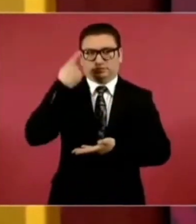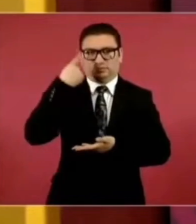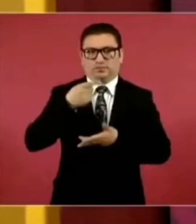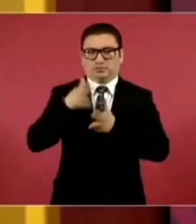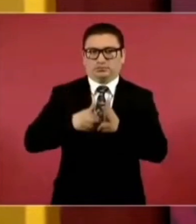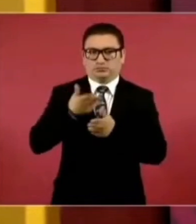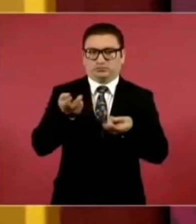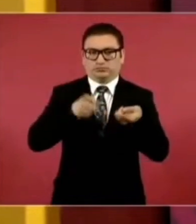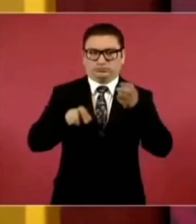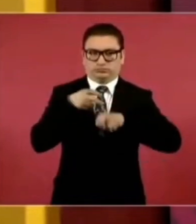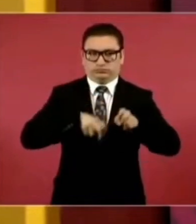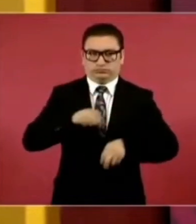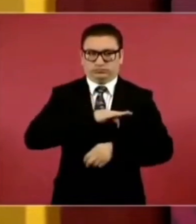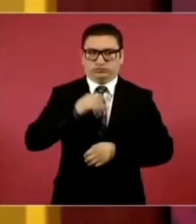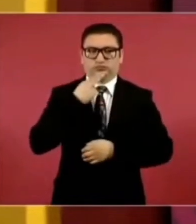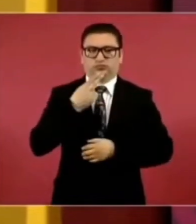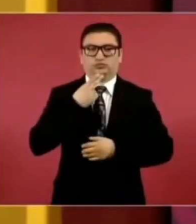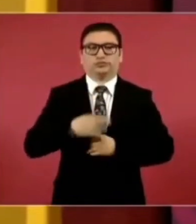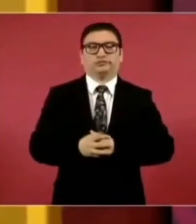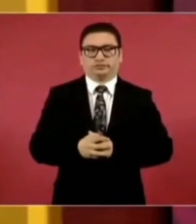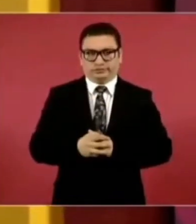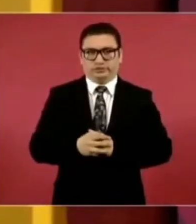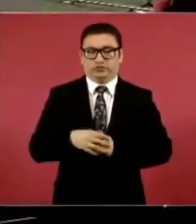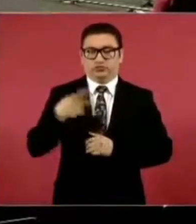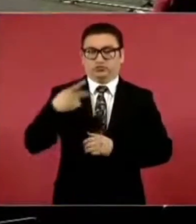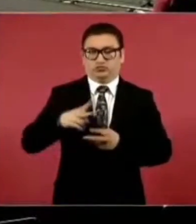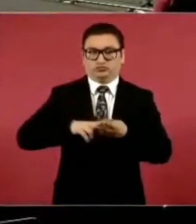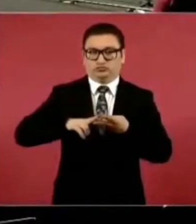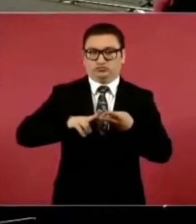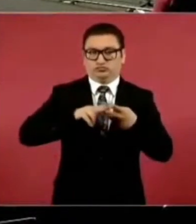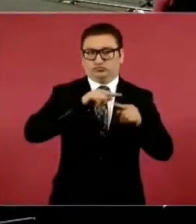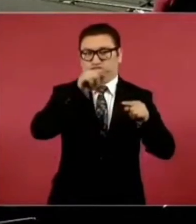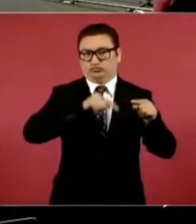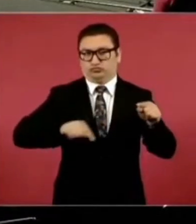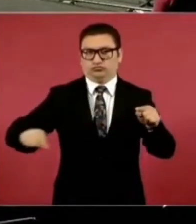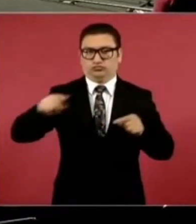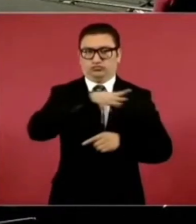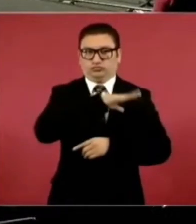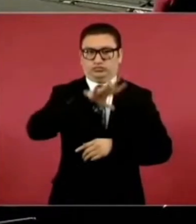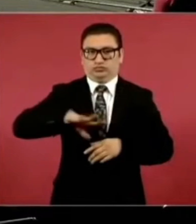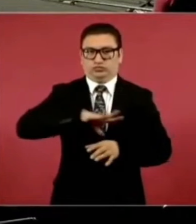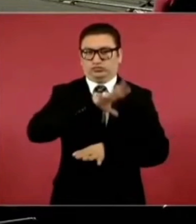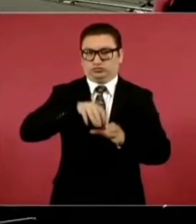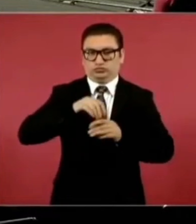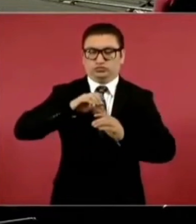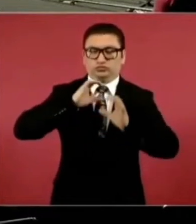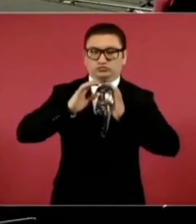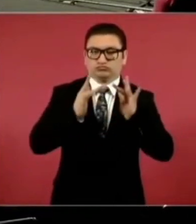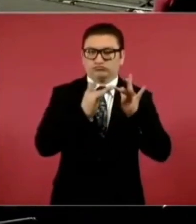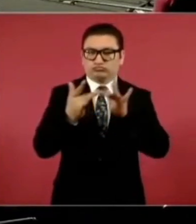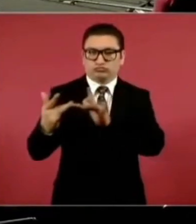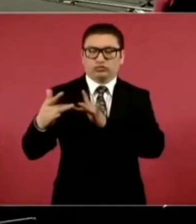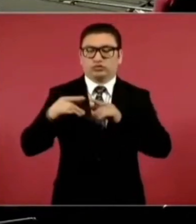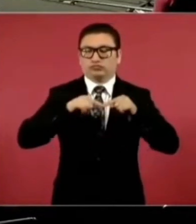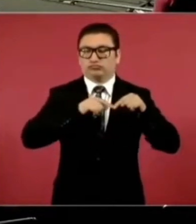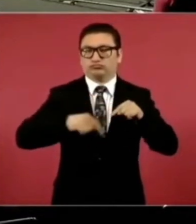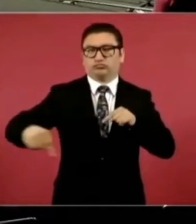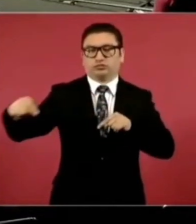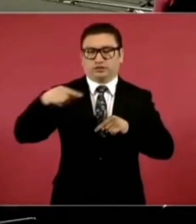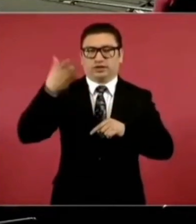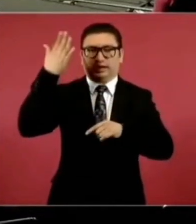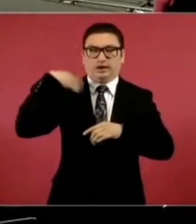pasajeros dentro de sus vías generales de comunicación ferroviaria que le fueron